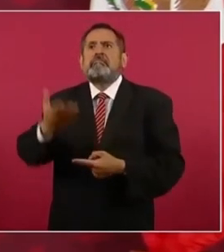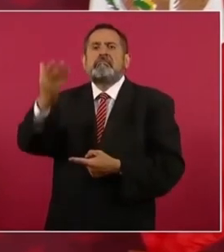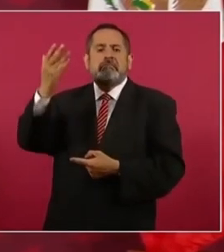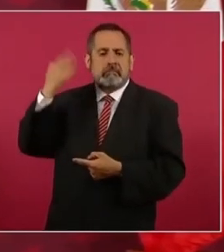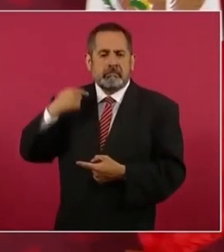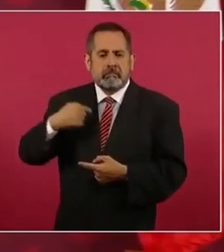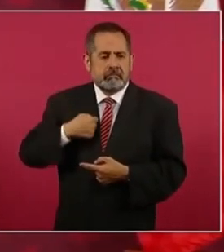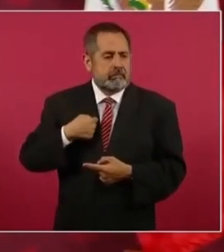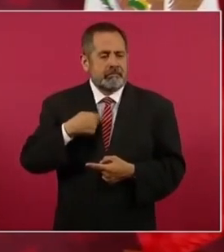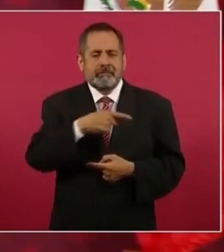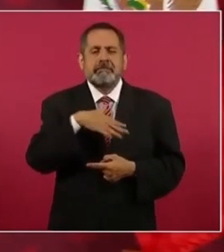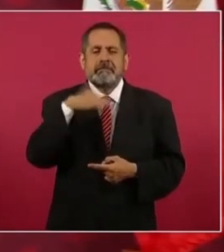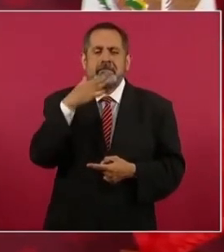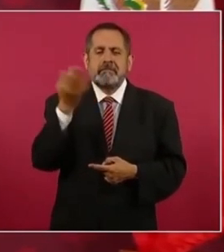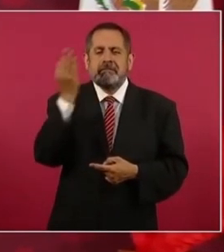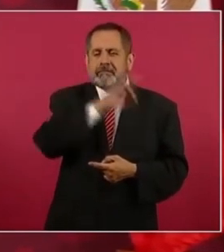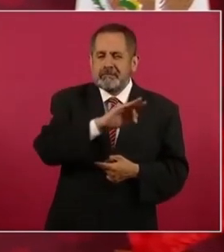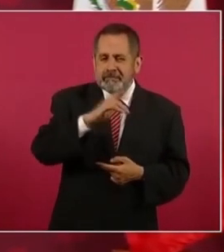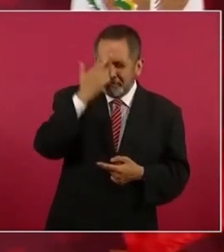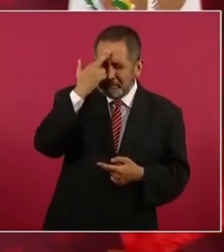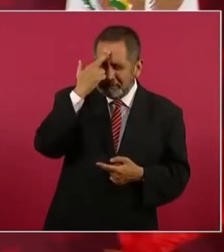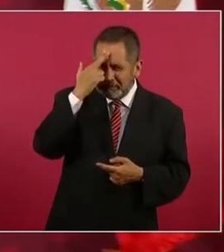del fraude electoral